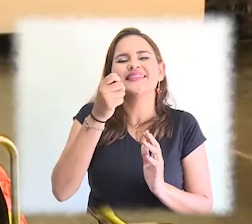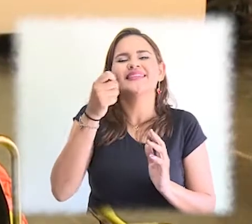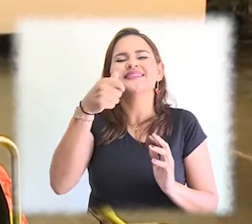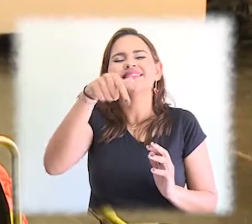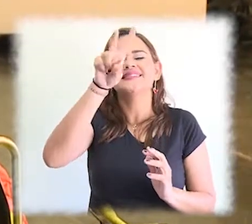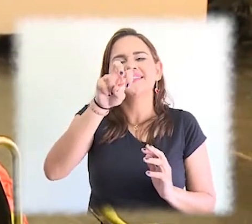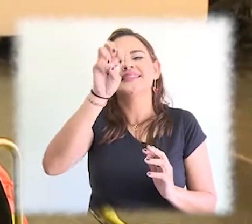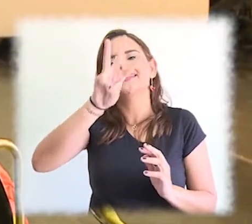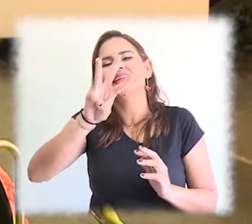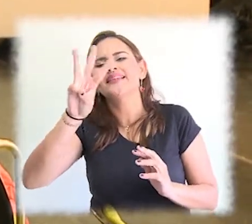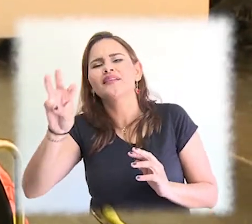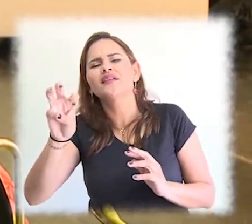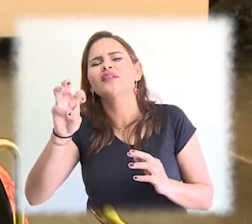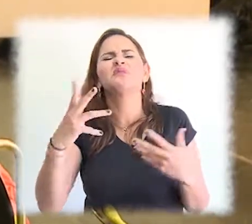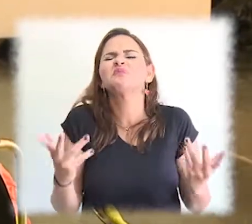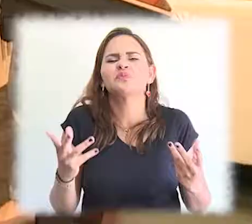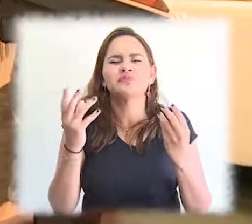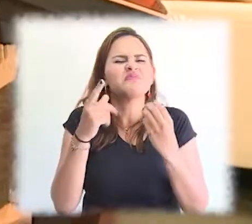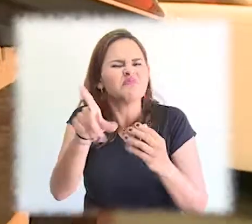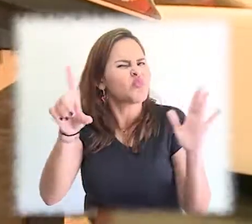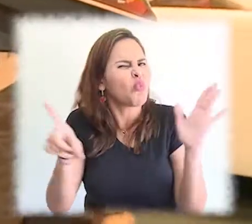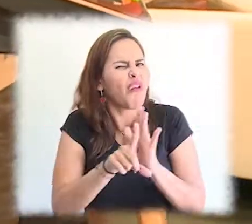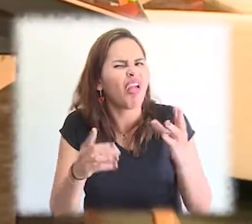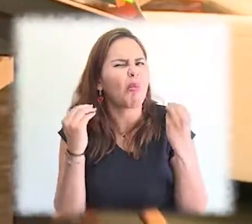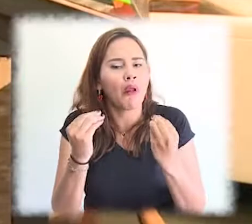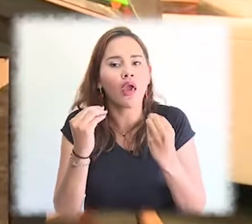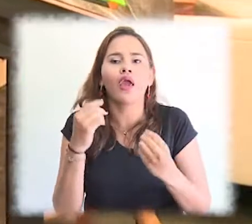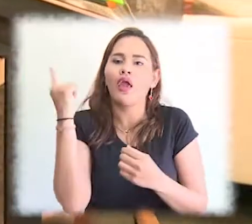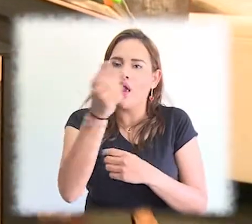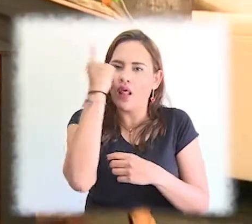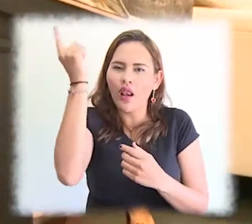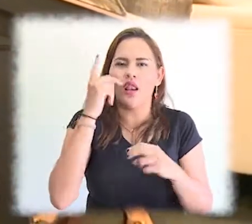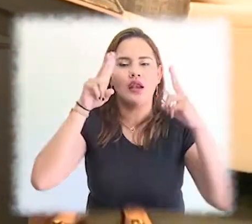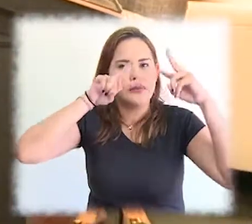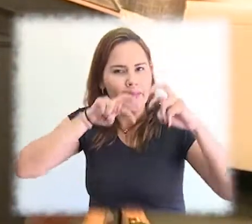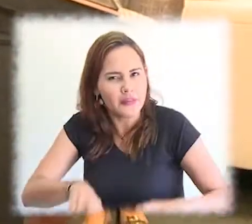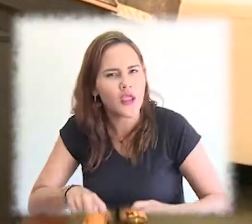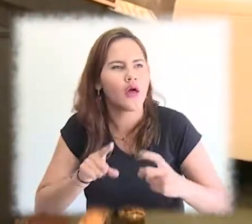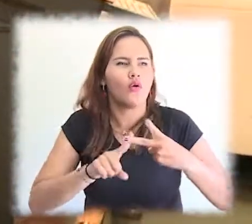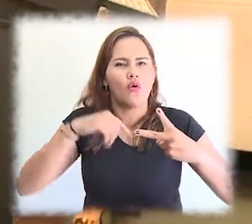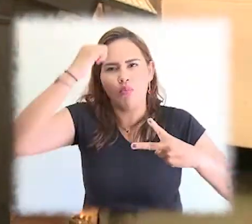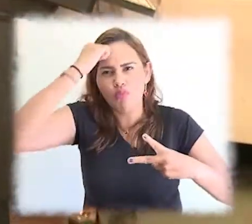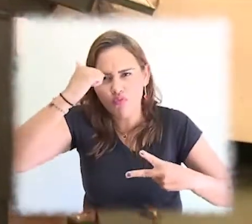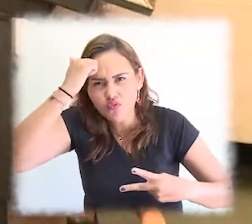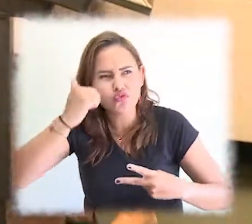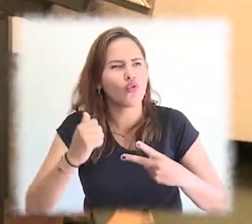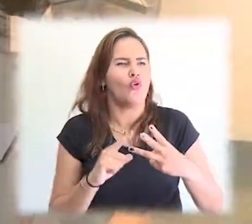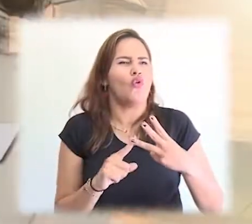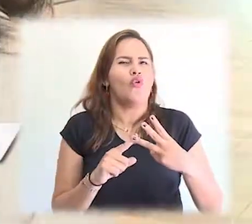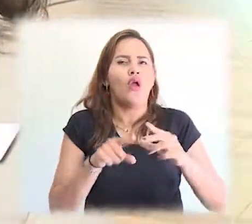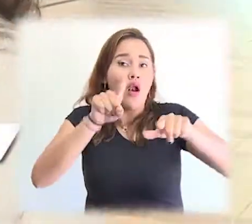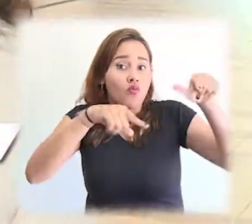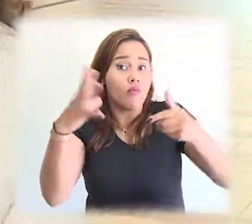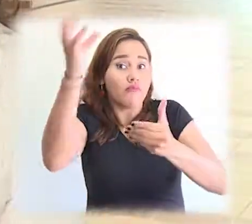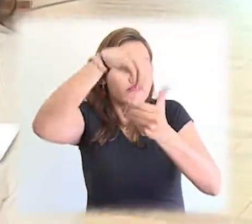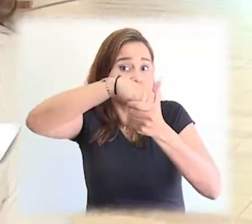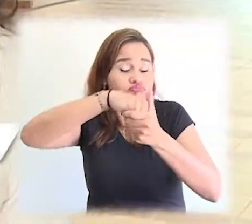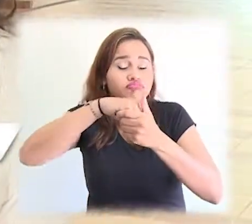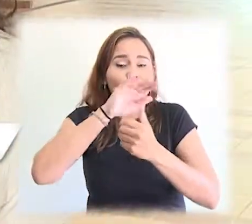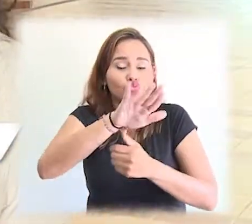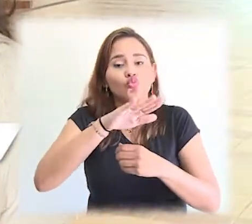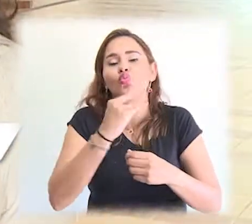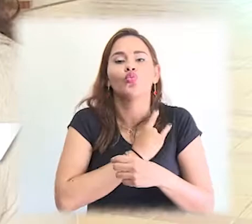personal vinculado a las universidades puedan crear empresa. Hoy hemos trabajado con alrededor